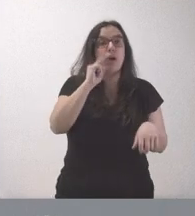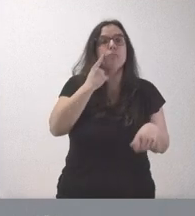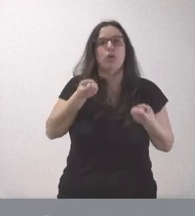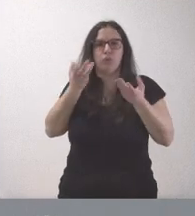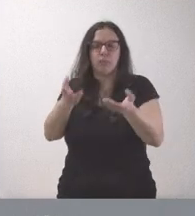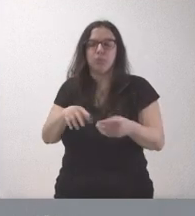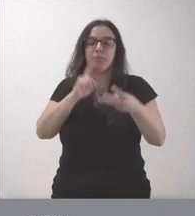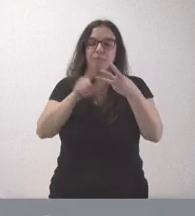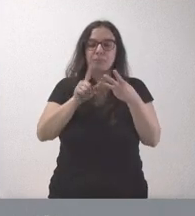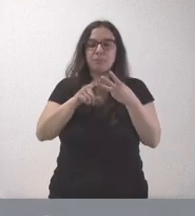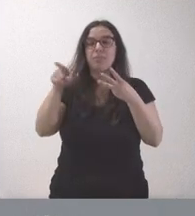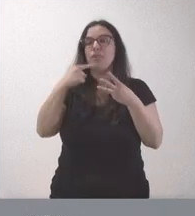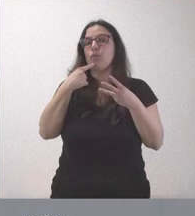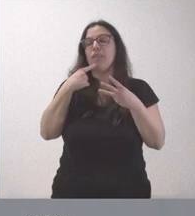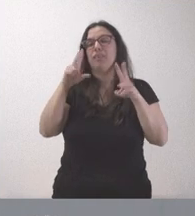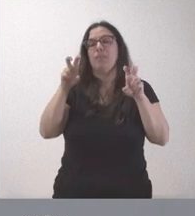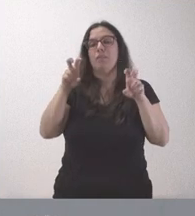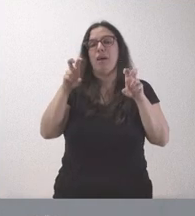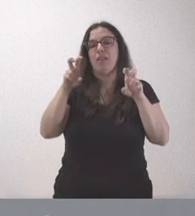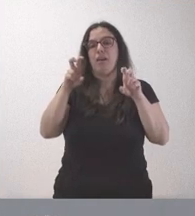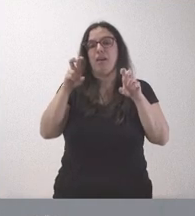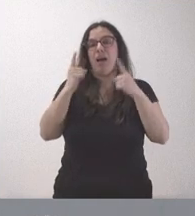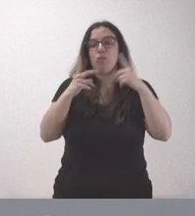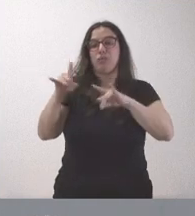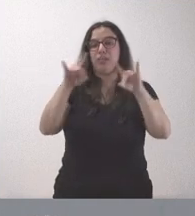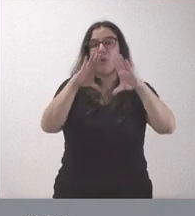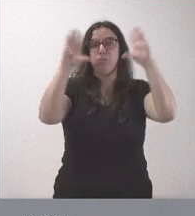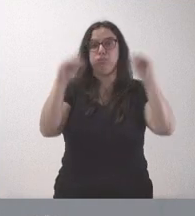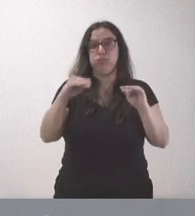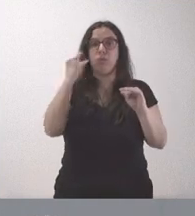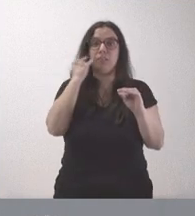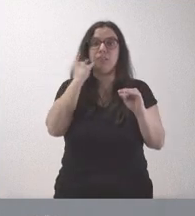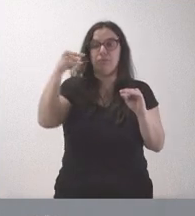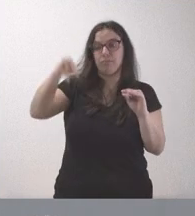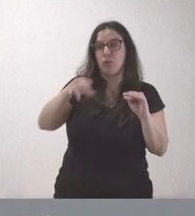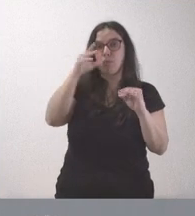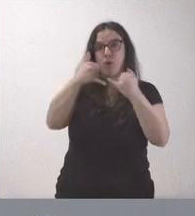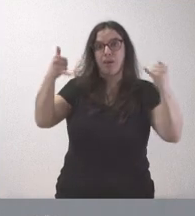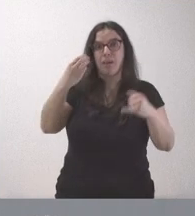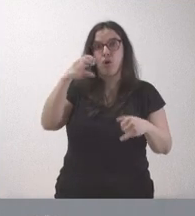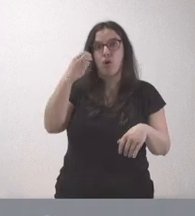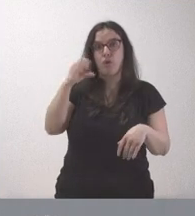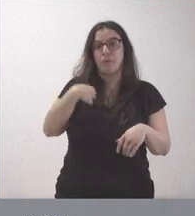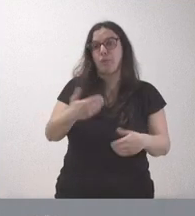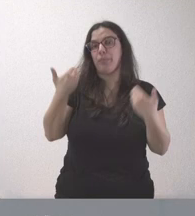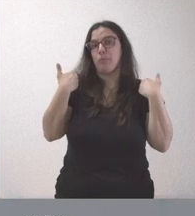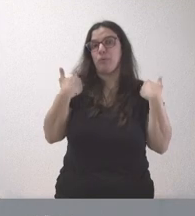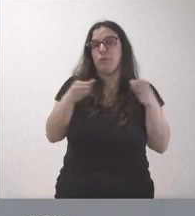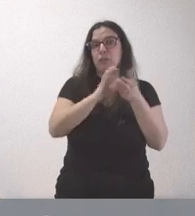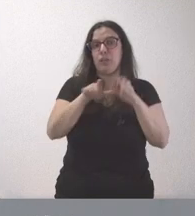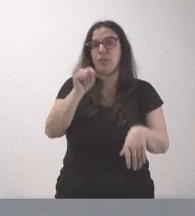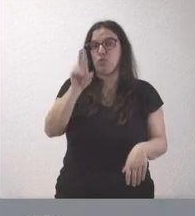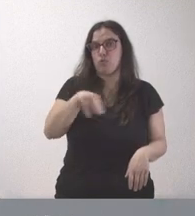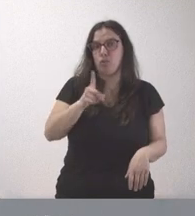último, el apagón que usted plantea de algunos territorios esta no es una decisión que corresponda a la Junta de Castilla y León, pero